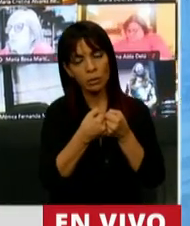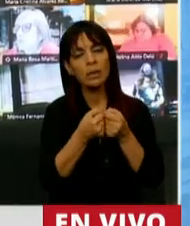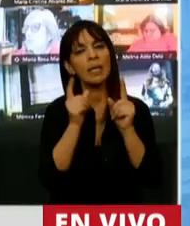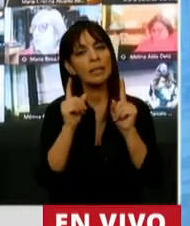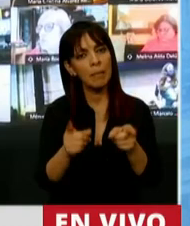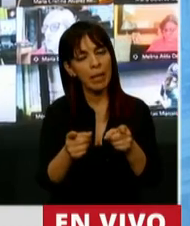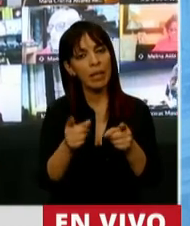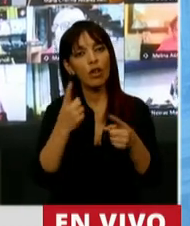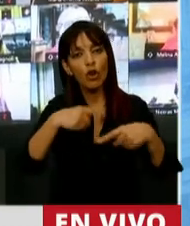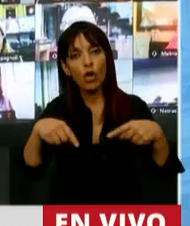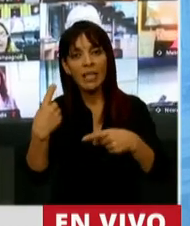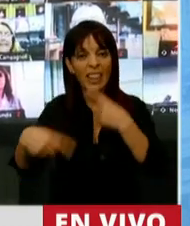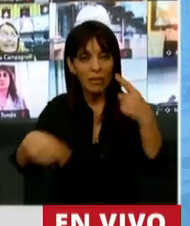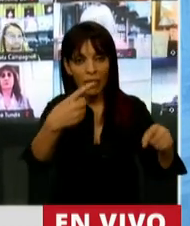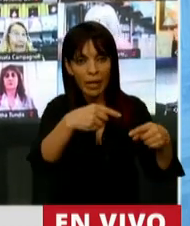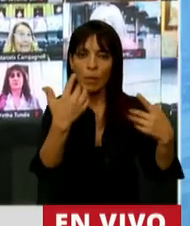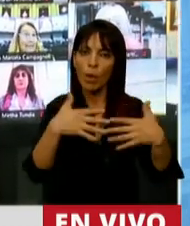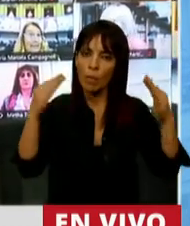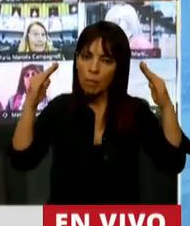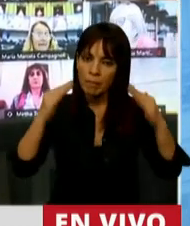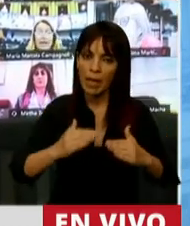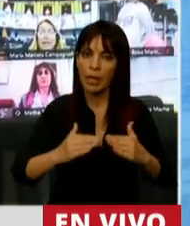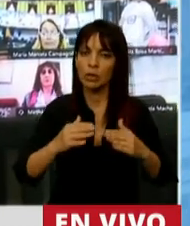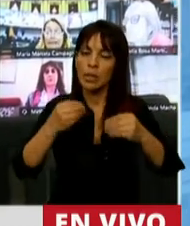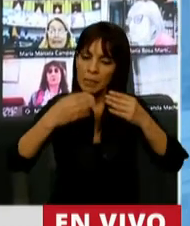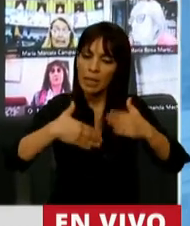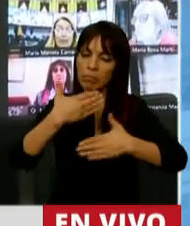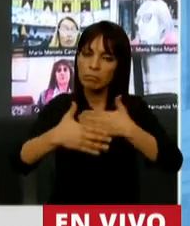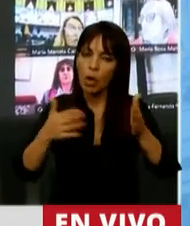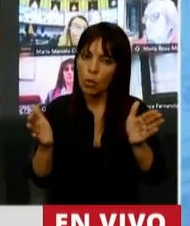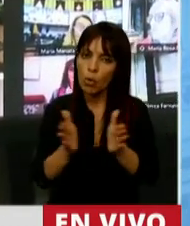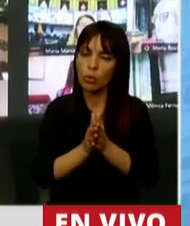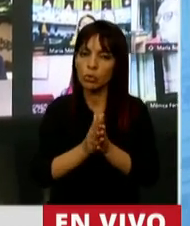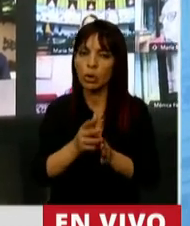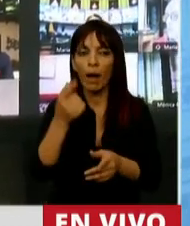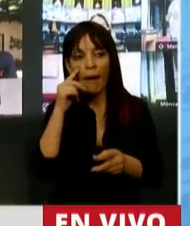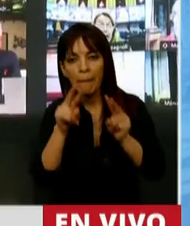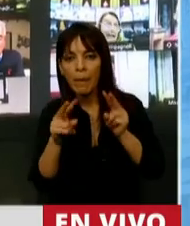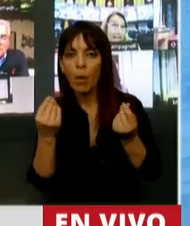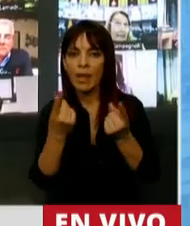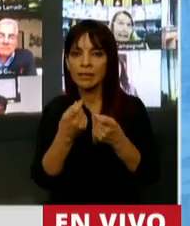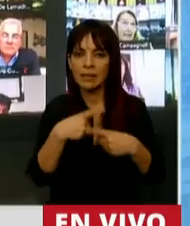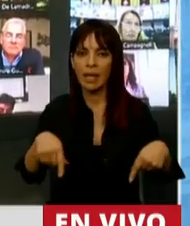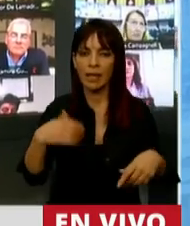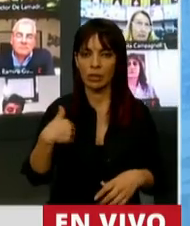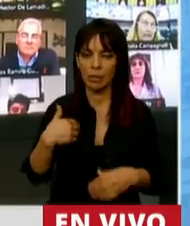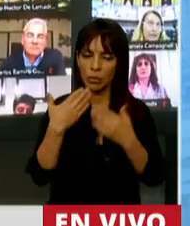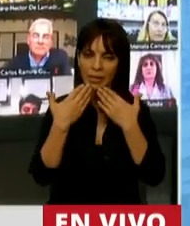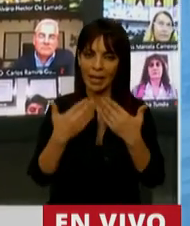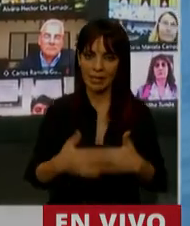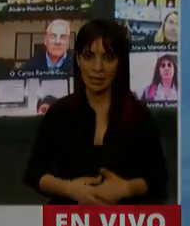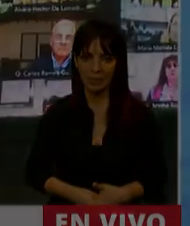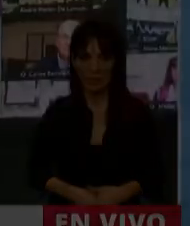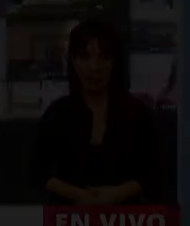las diferencias para achicarlas y empezar así a rodar juntos de cara a las necesidades de todos los argentinos. Muchas gracias,